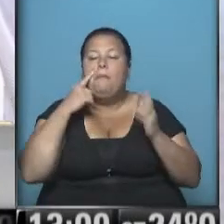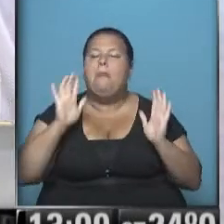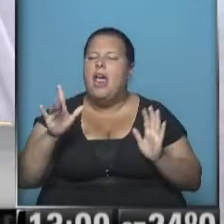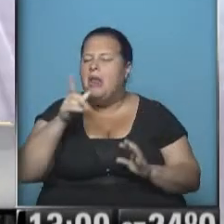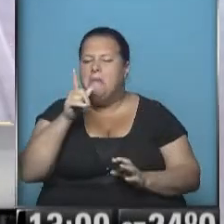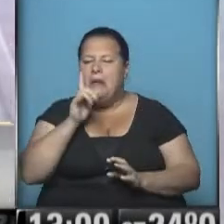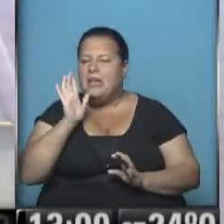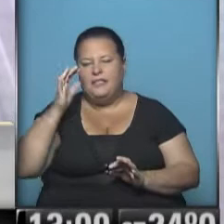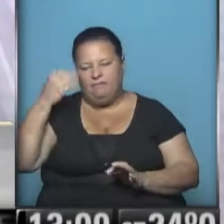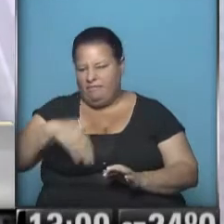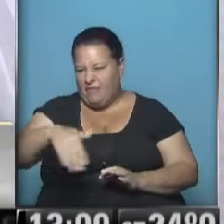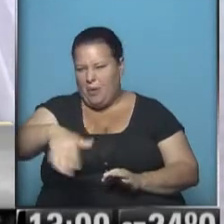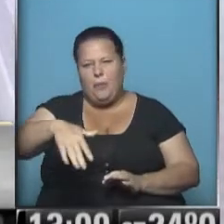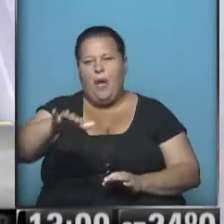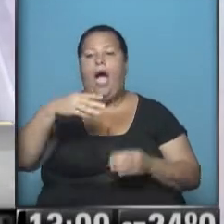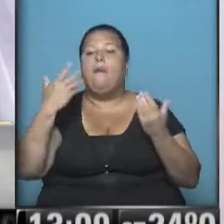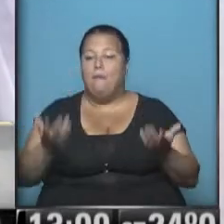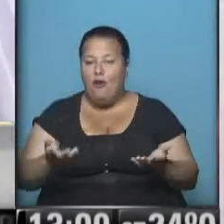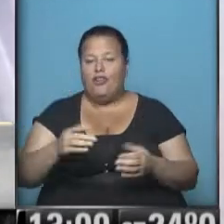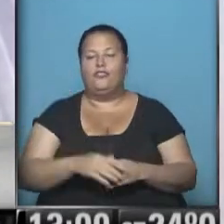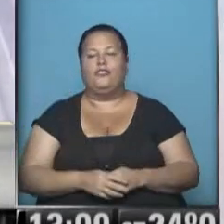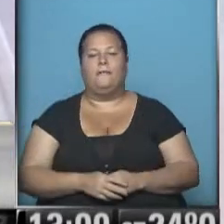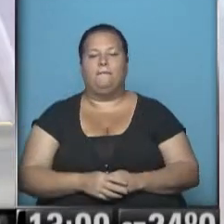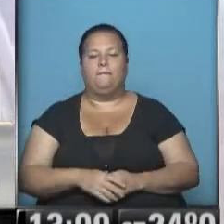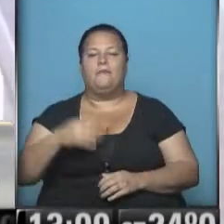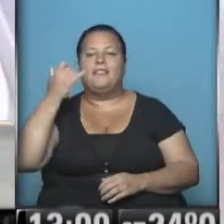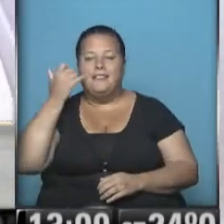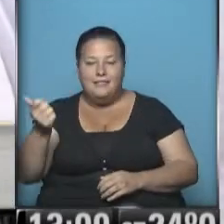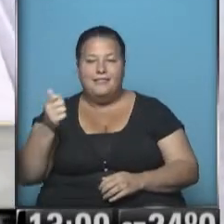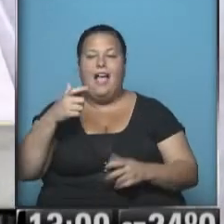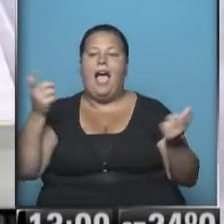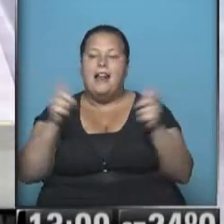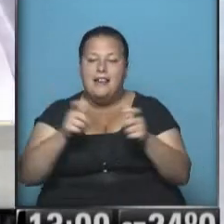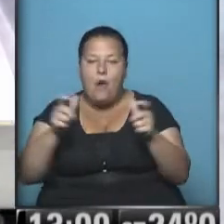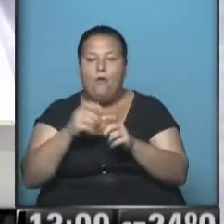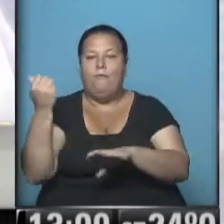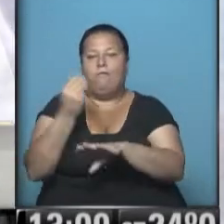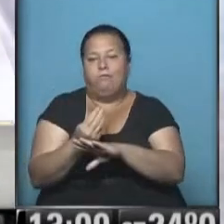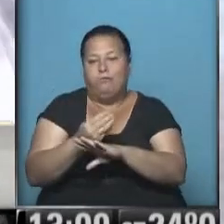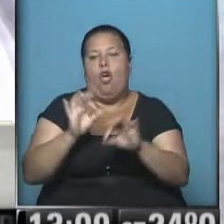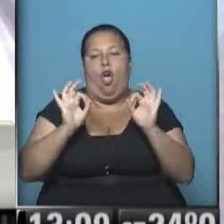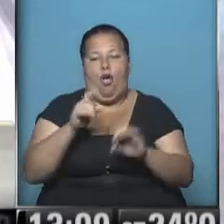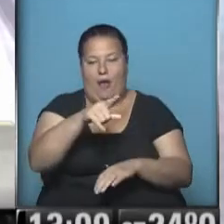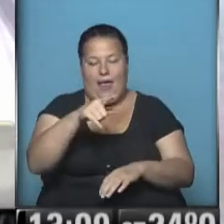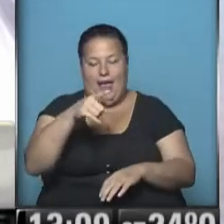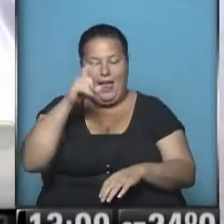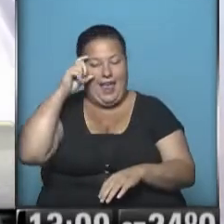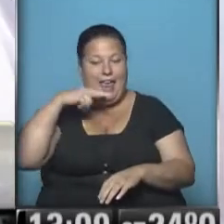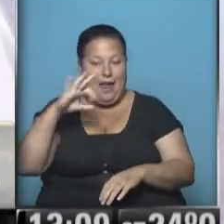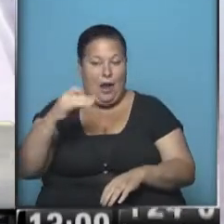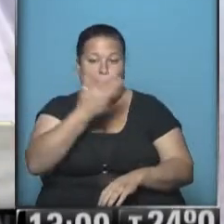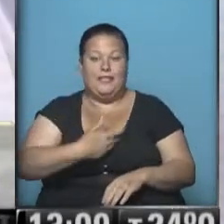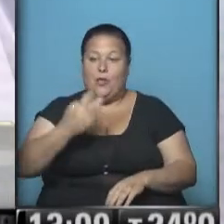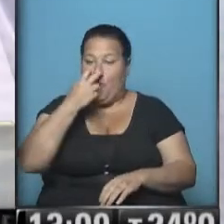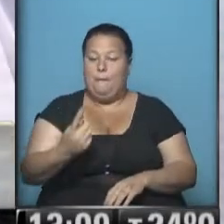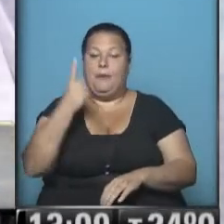sería en pocos meses más, por esto ya está tomando parte de las reuniones casi como miembro pleno. Evo Morales fue el primer